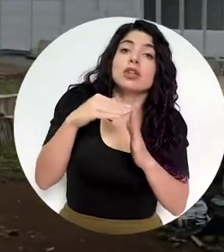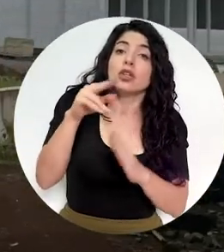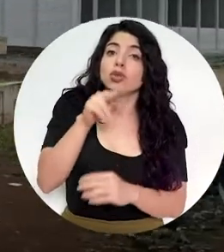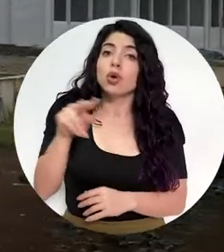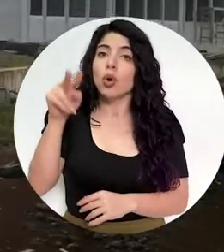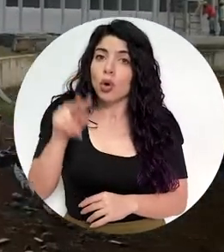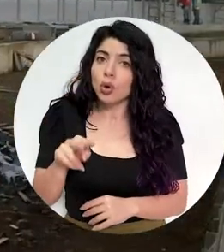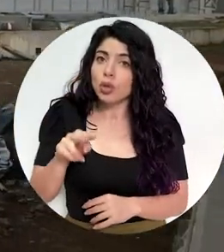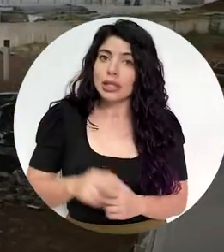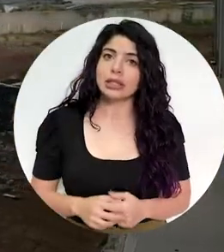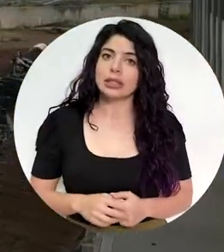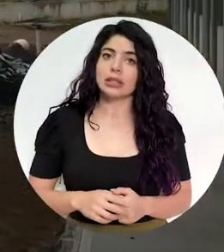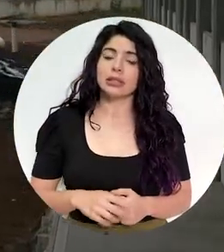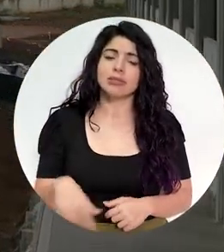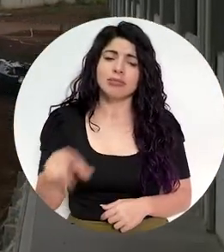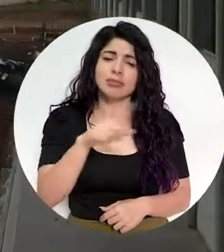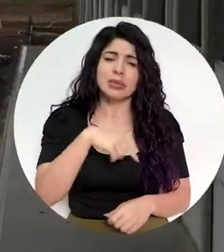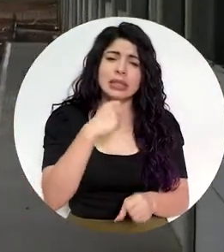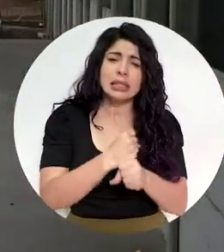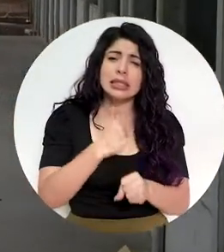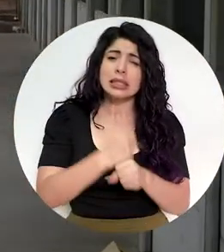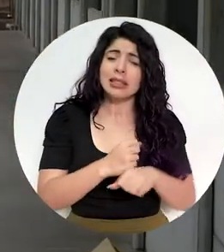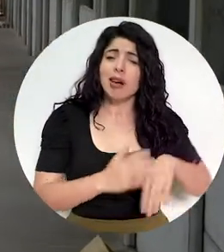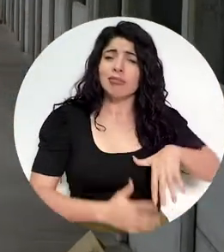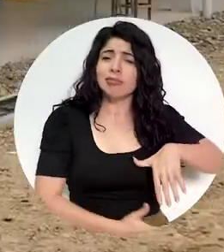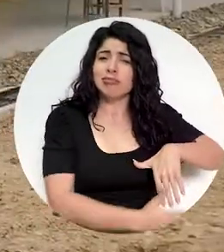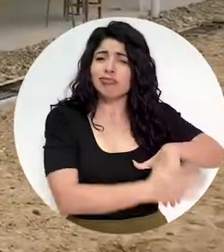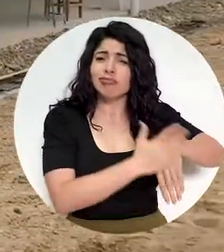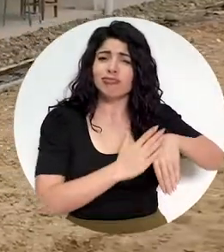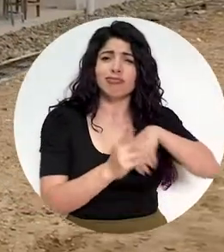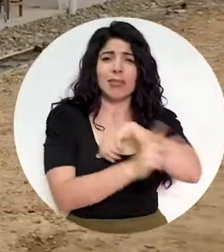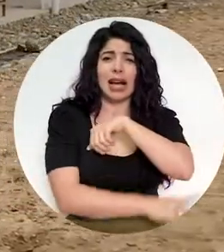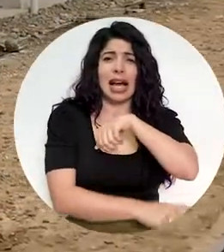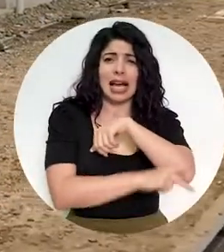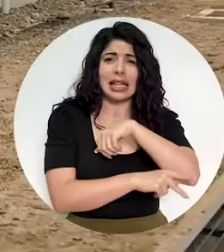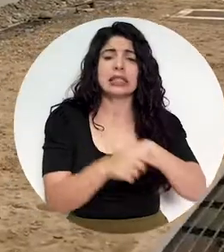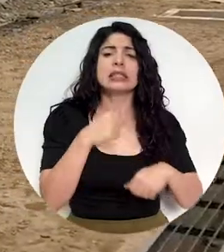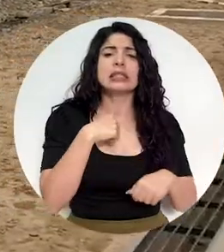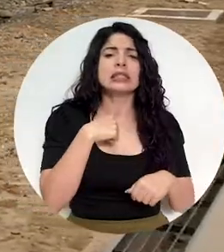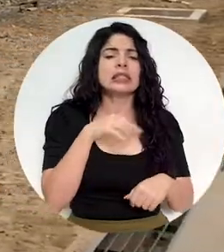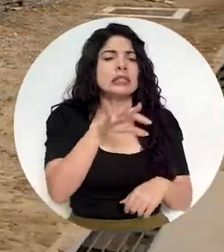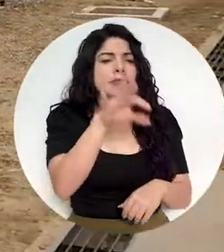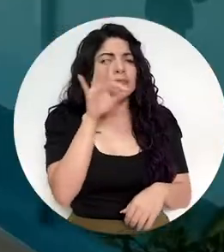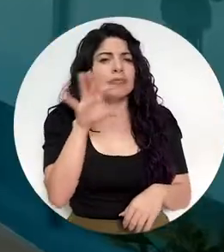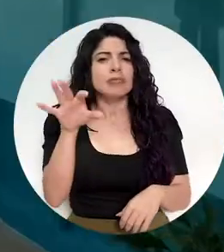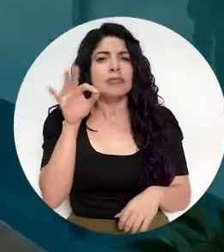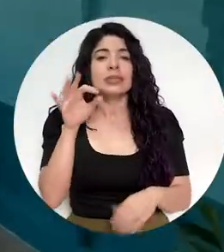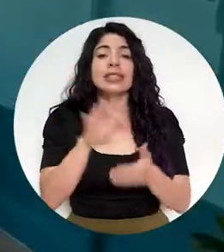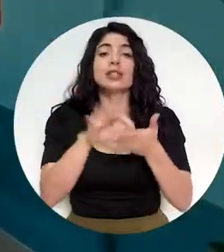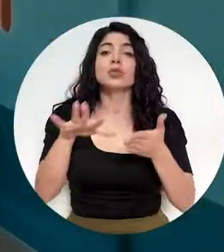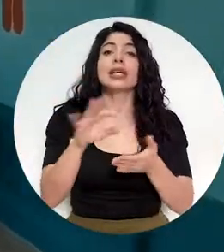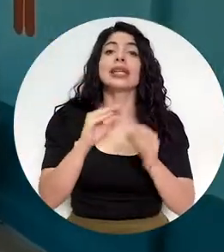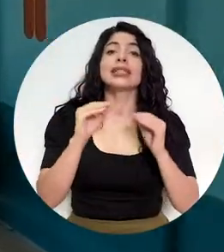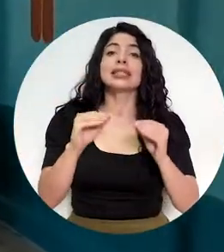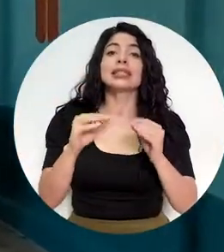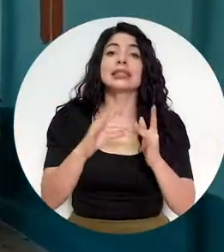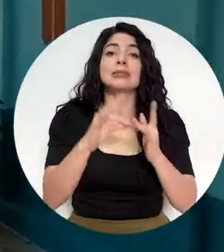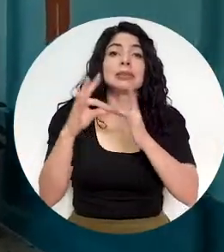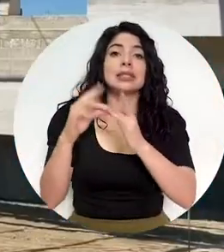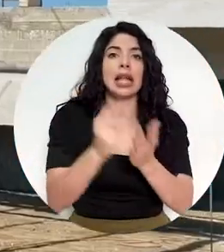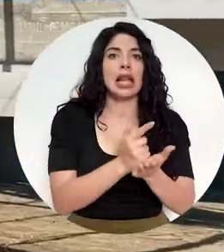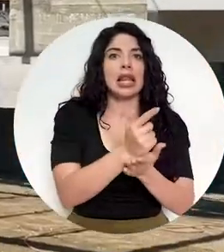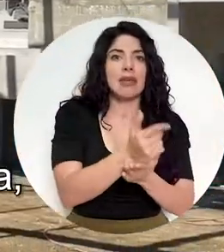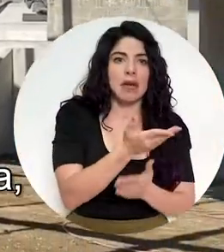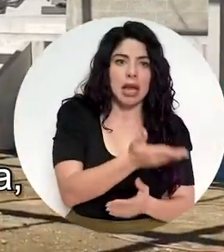inversión de más de 41 mil millones de colones. Son trabajos en todo el país, entre los cuales